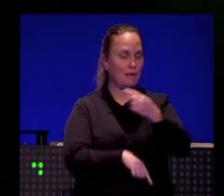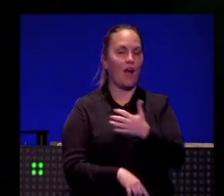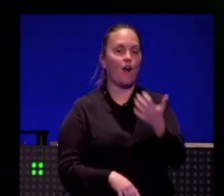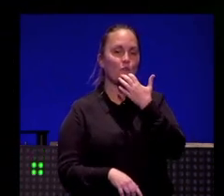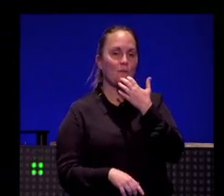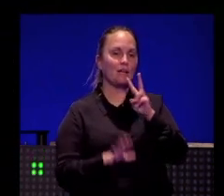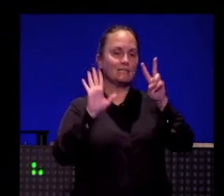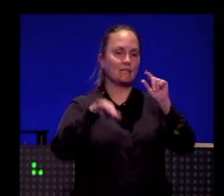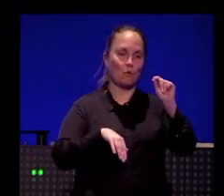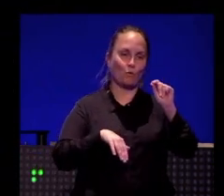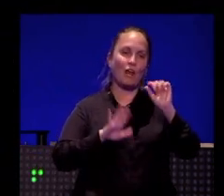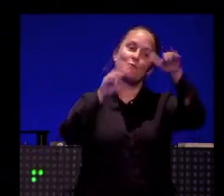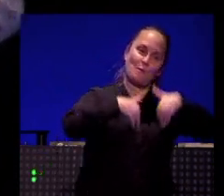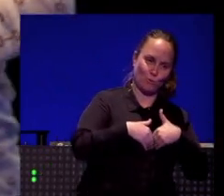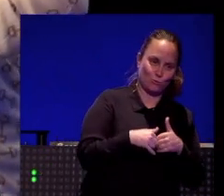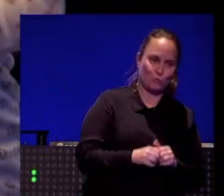de 7 minutos y volvemos.